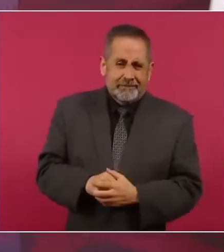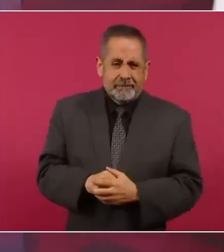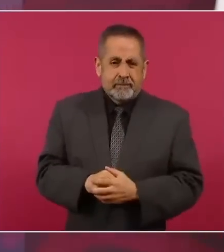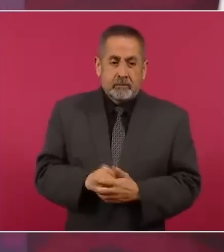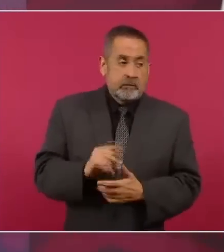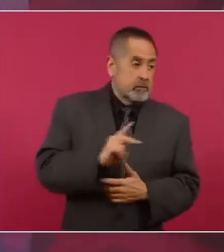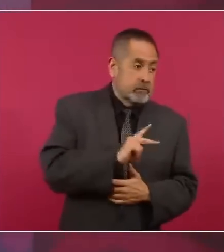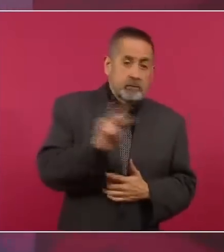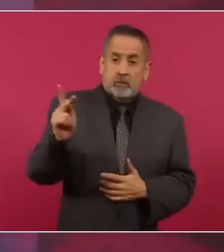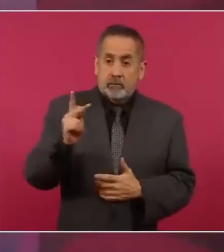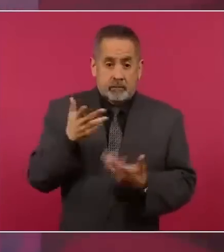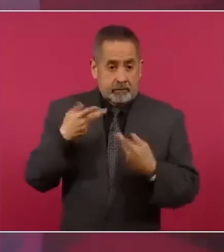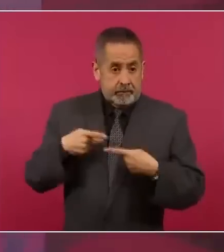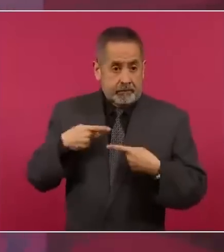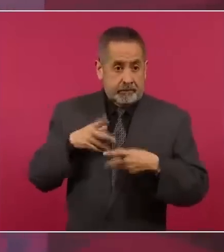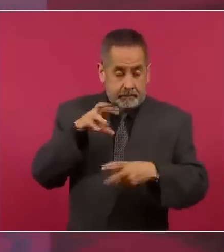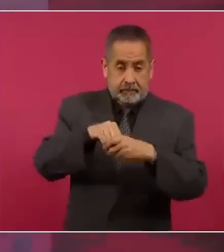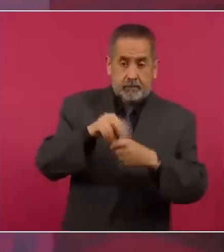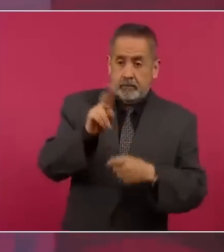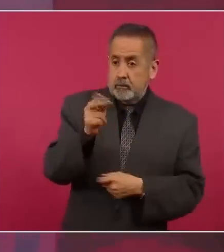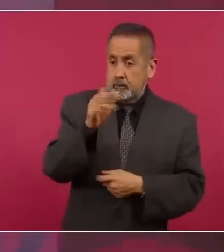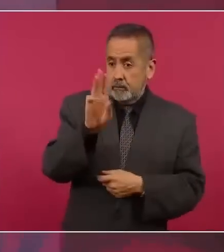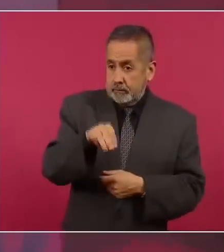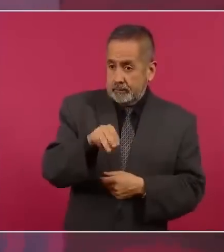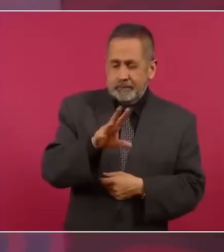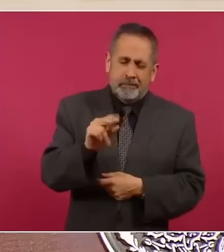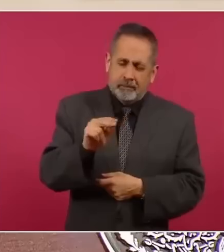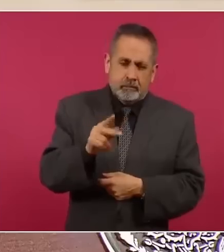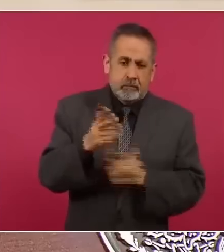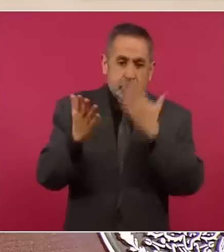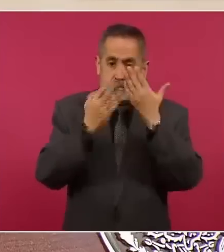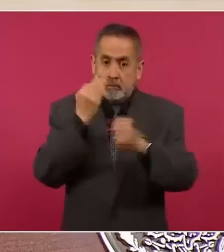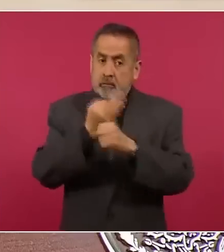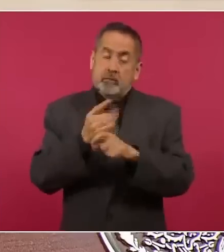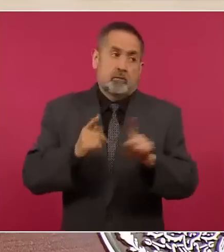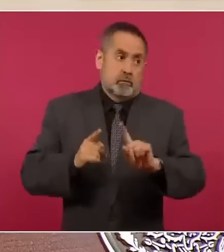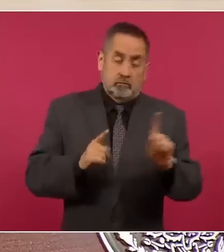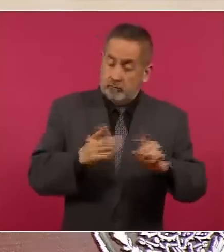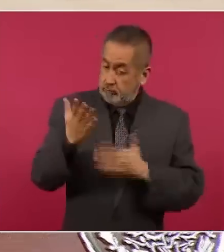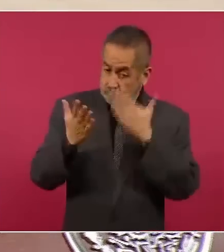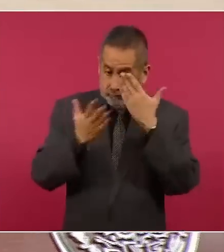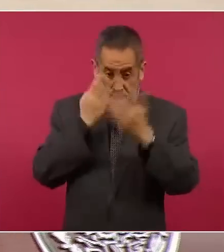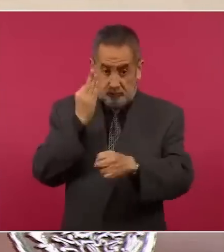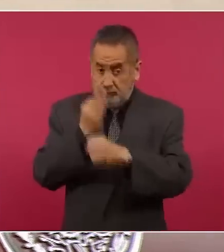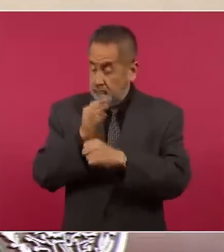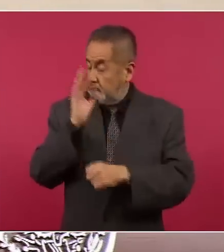los académicos y mucho menos los estudiantes, que son como